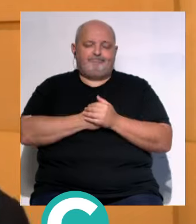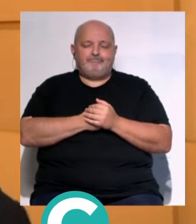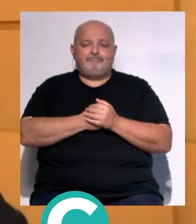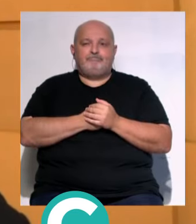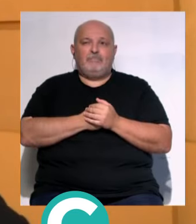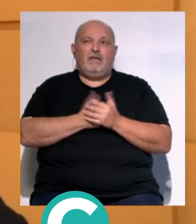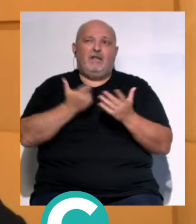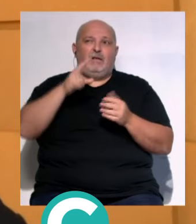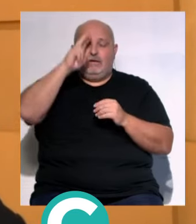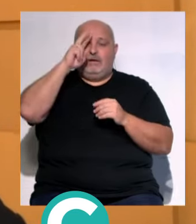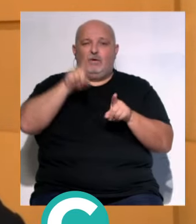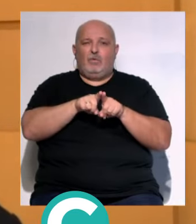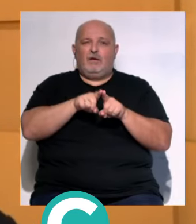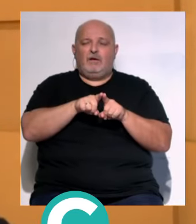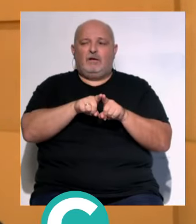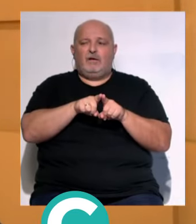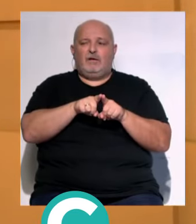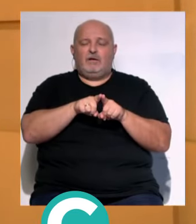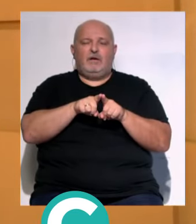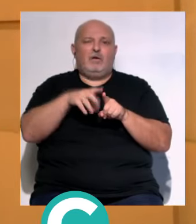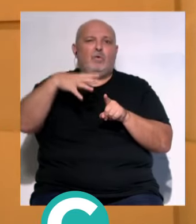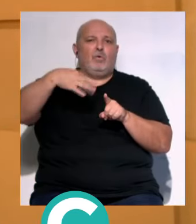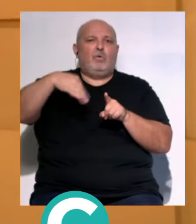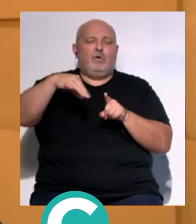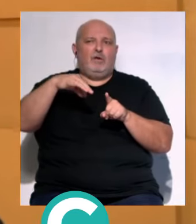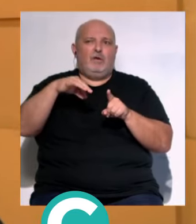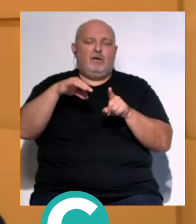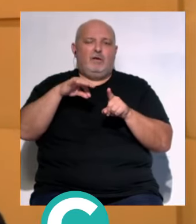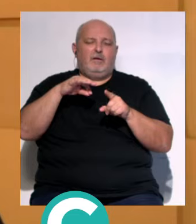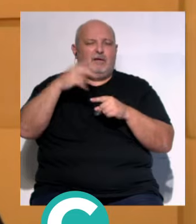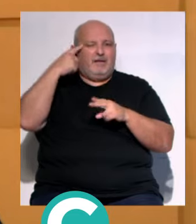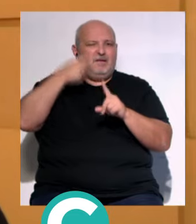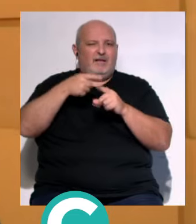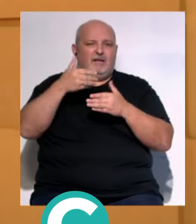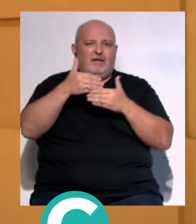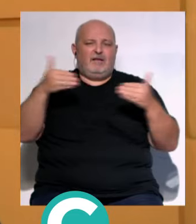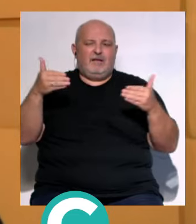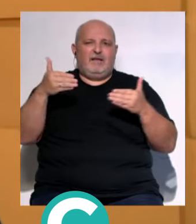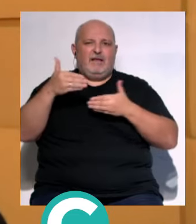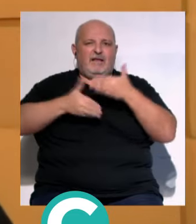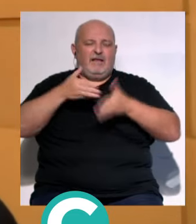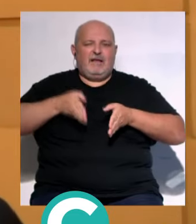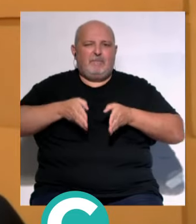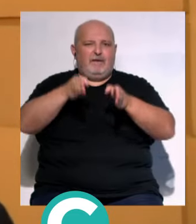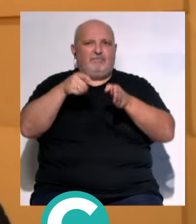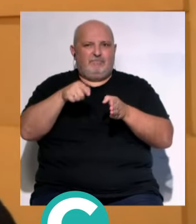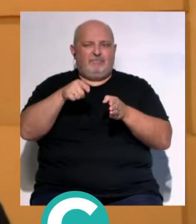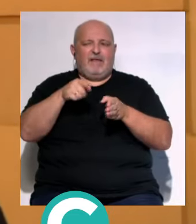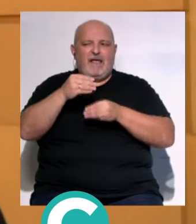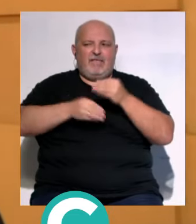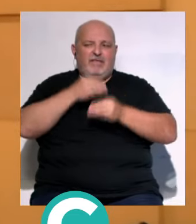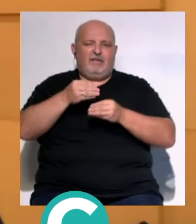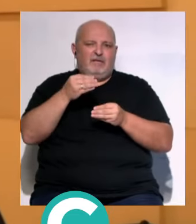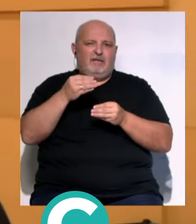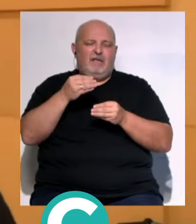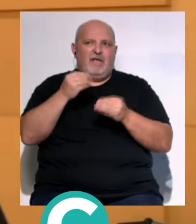...pero no me preocupa... ...no es algo que sea en sí mismo la meta... ...la meta es este camino... ...que es el que nos hace...